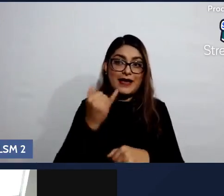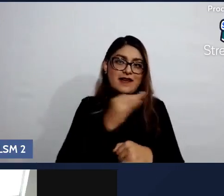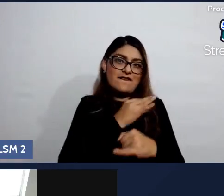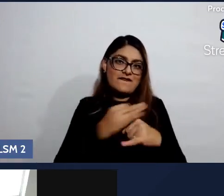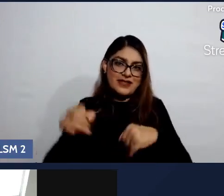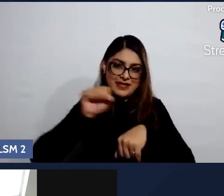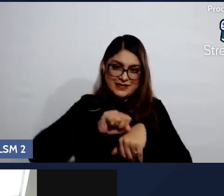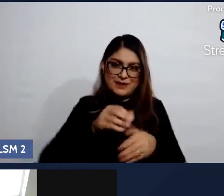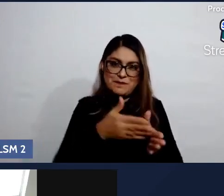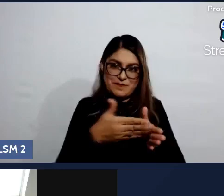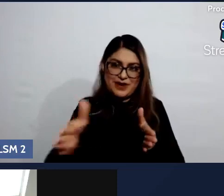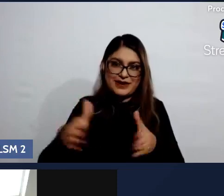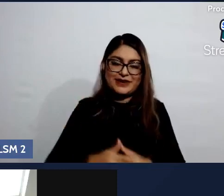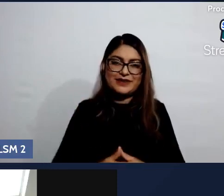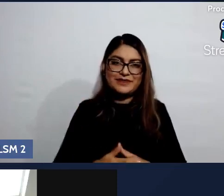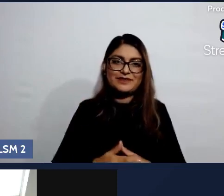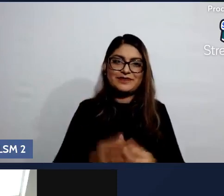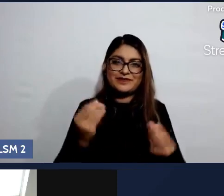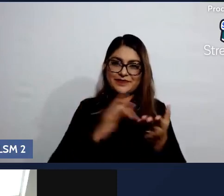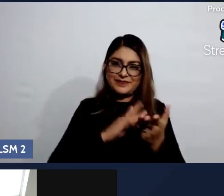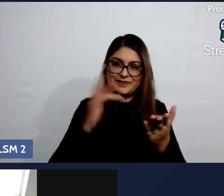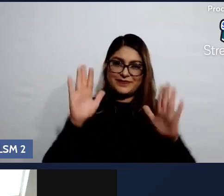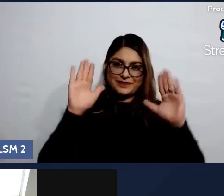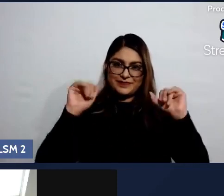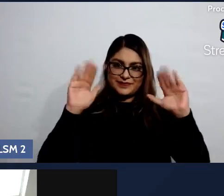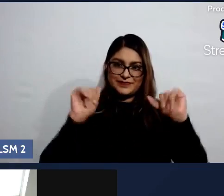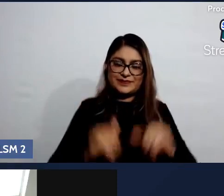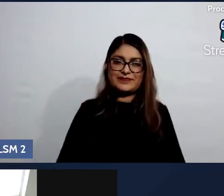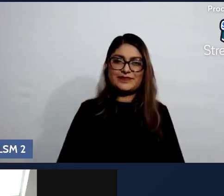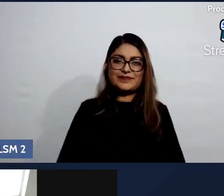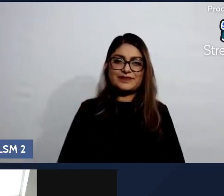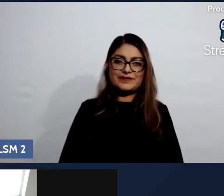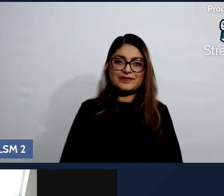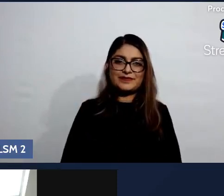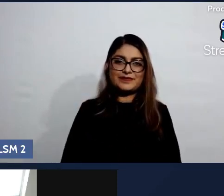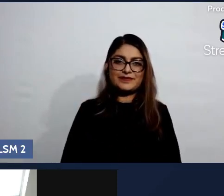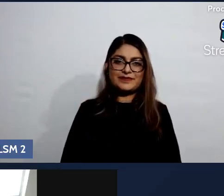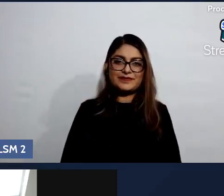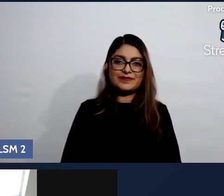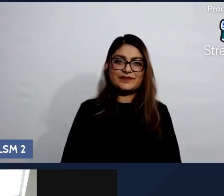Muchas gracias. Hasta luego. Ok, hasta luego.